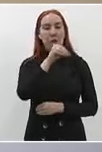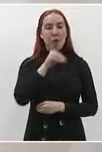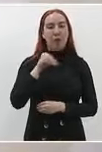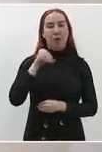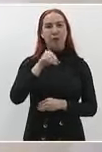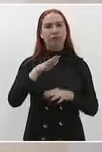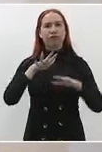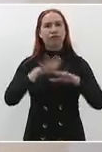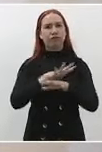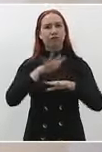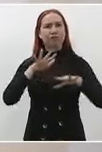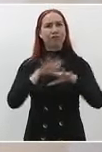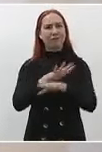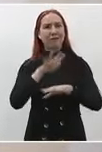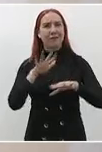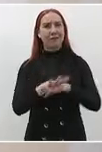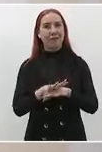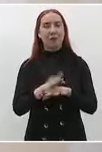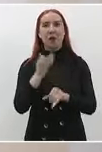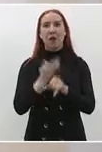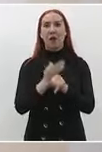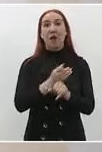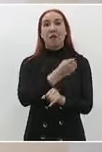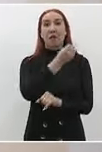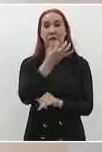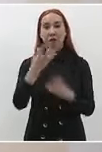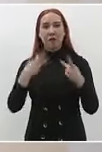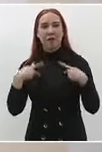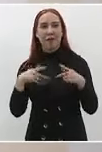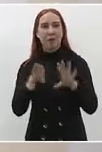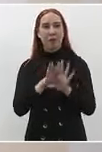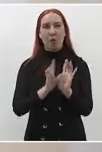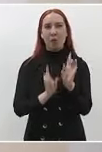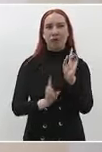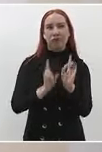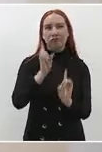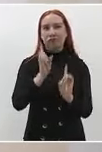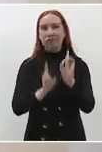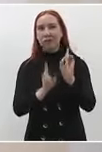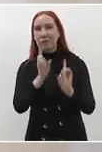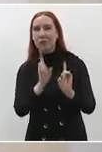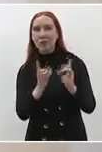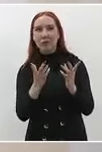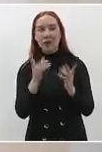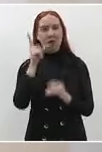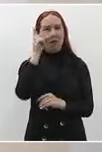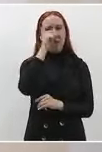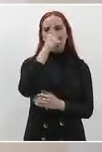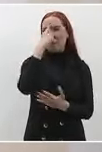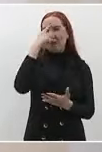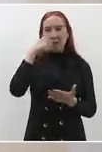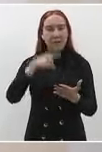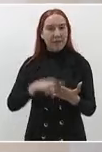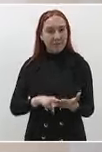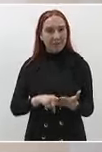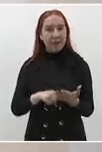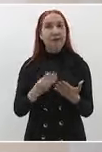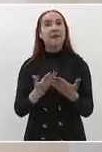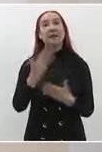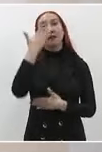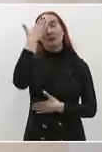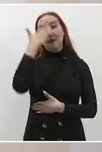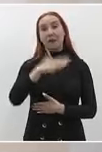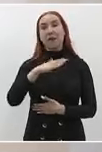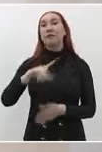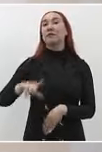ponen en duda la importancia de los programas sociales que brinda tanto el gobierno de México como el gobierno